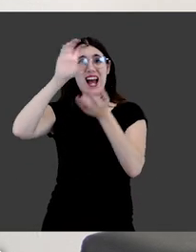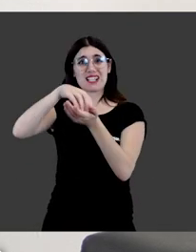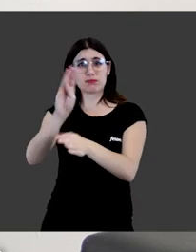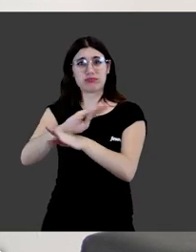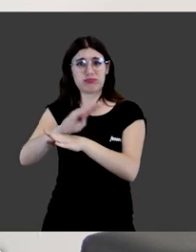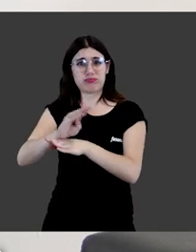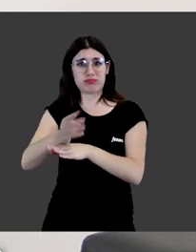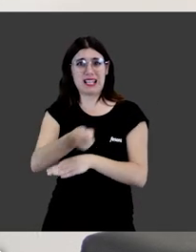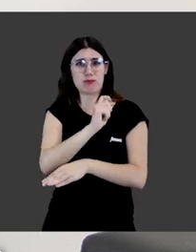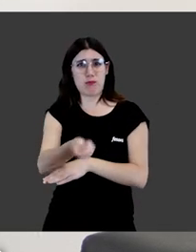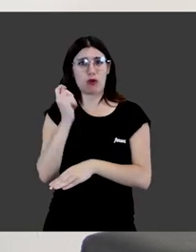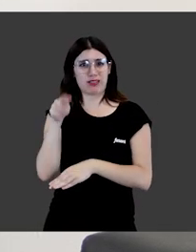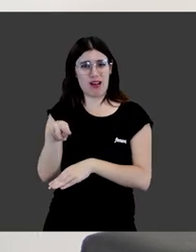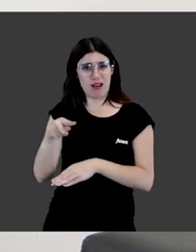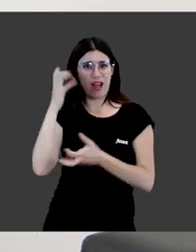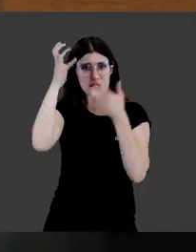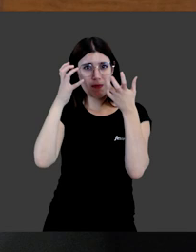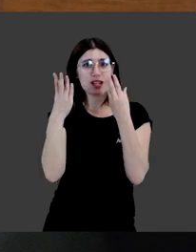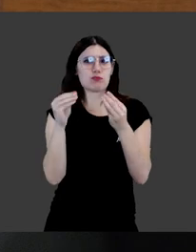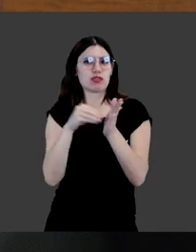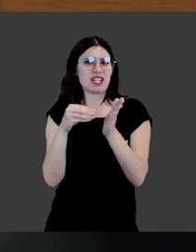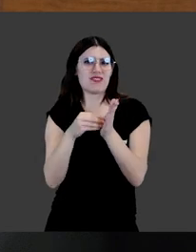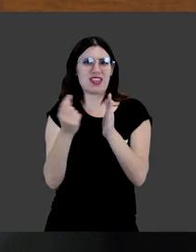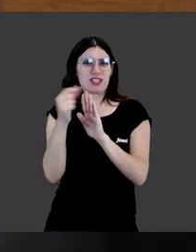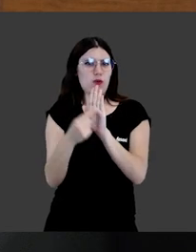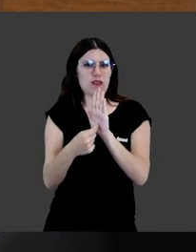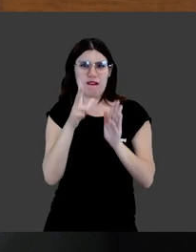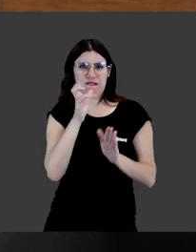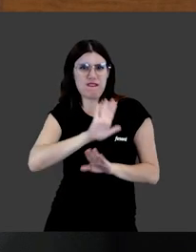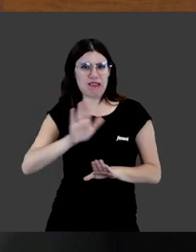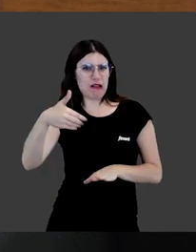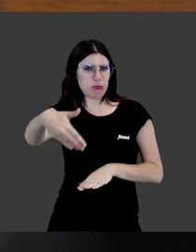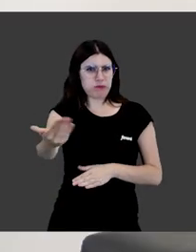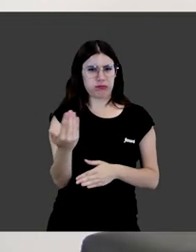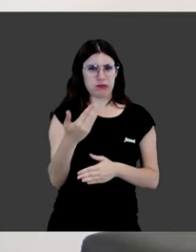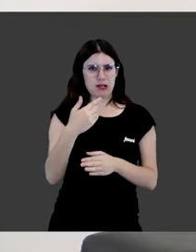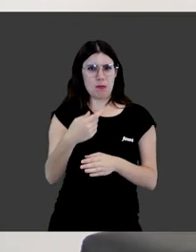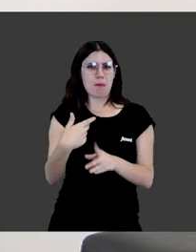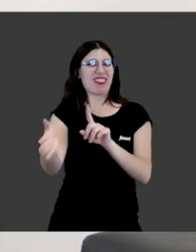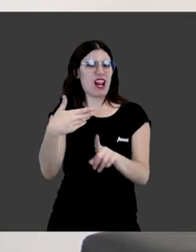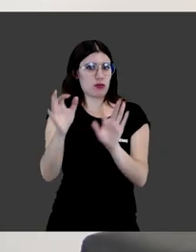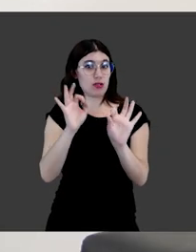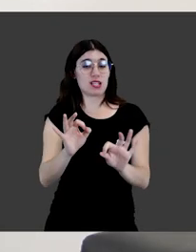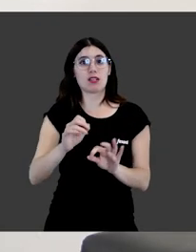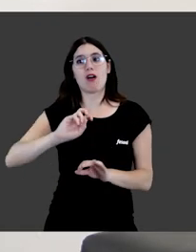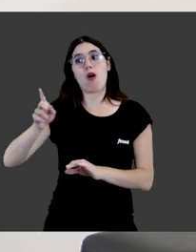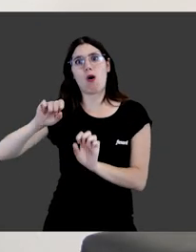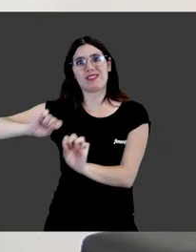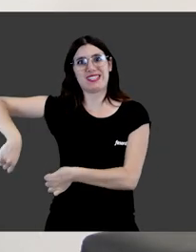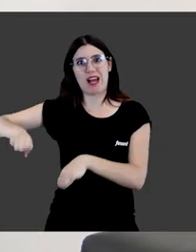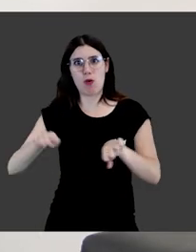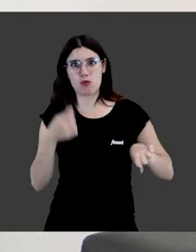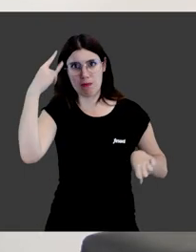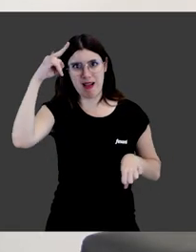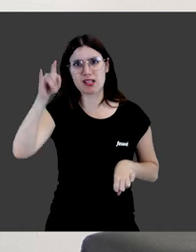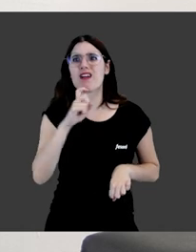granjas en que se crían y explotan económicamente animales, muchas veces en unas condiciones bastante penosas. Por no hablar de la